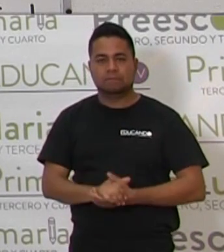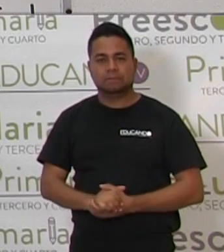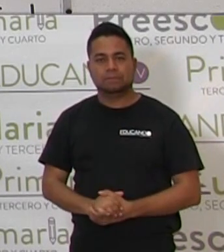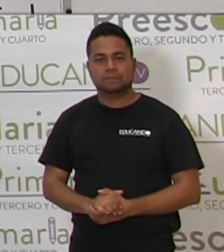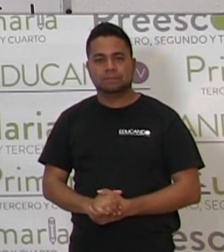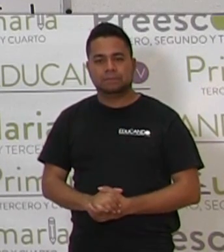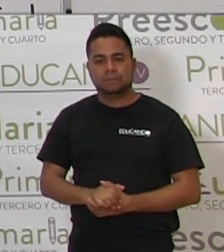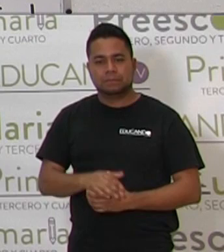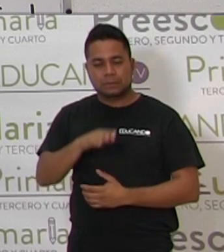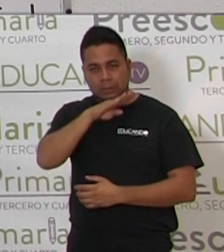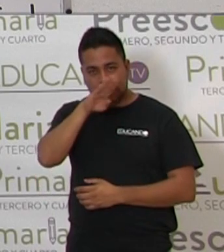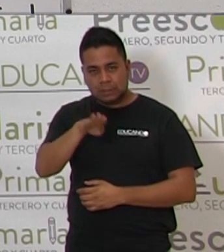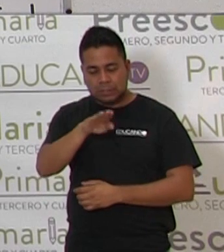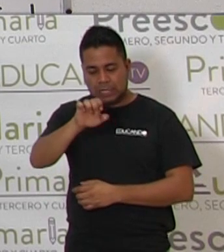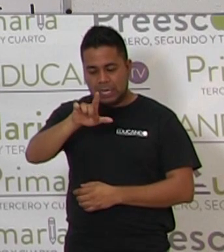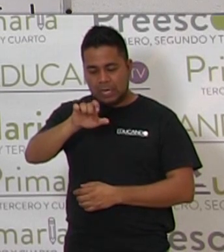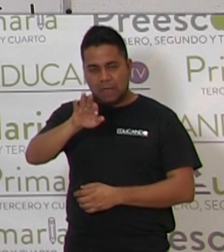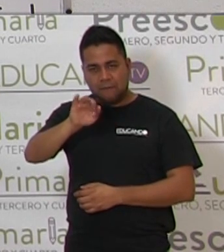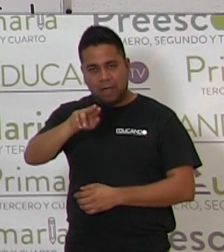Elefante.